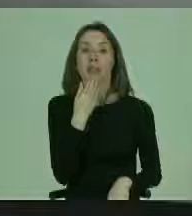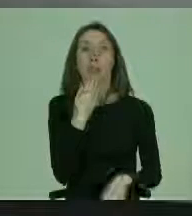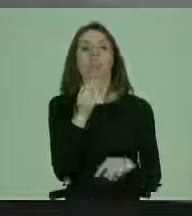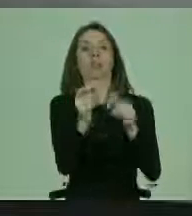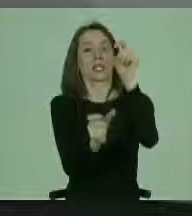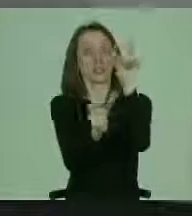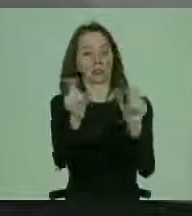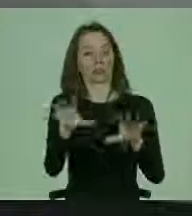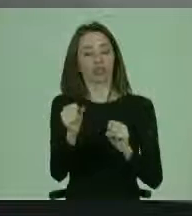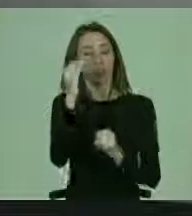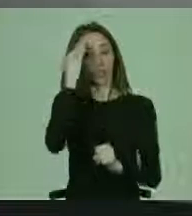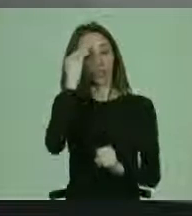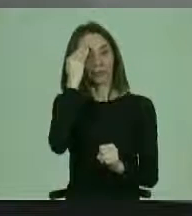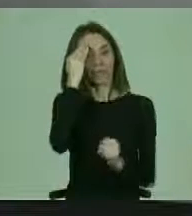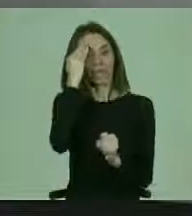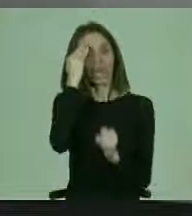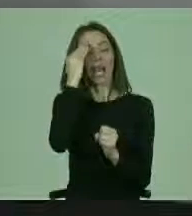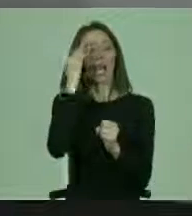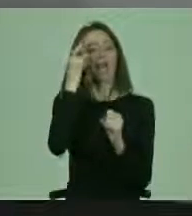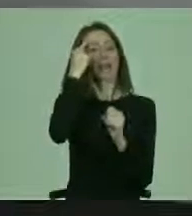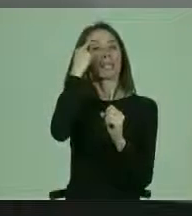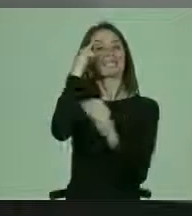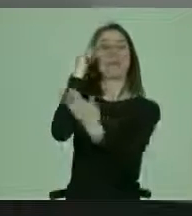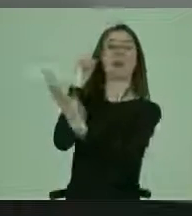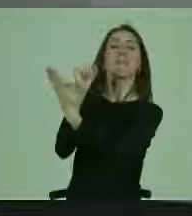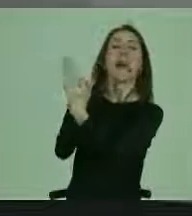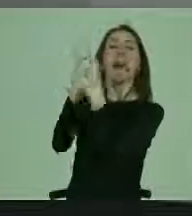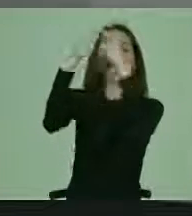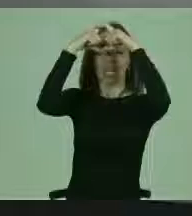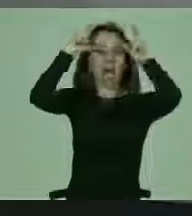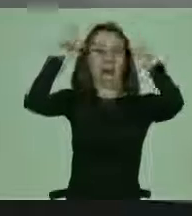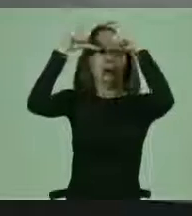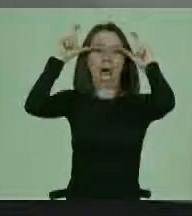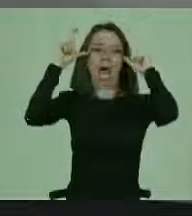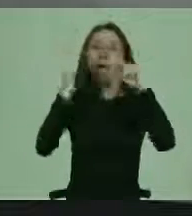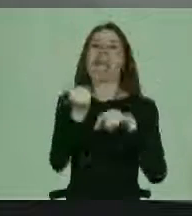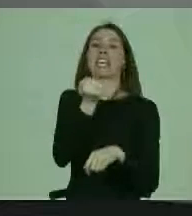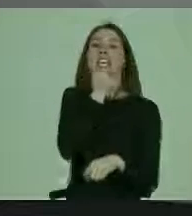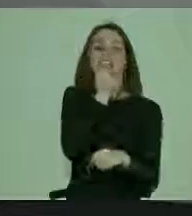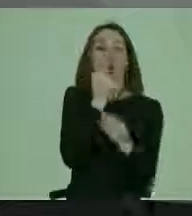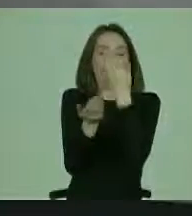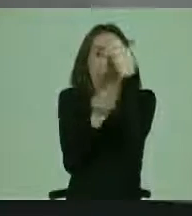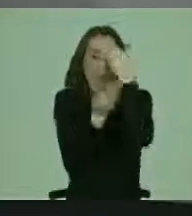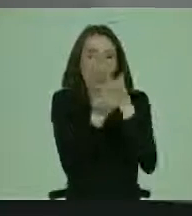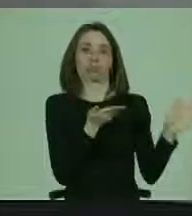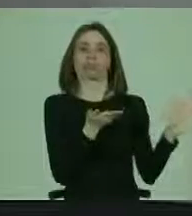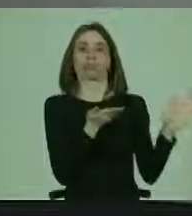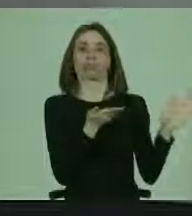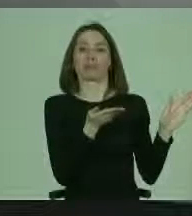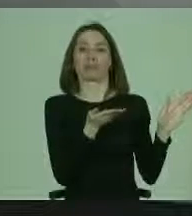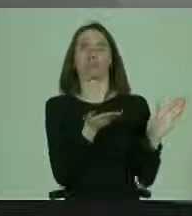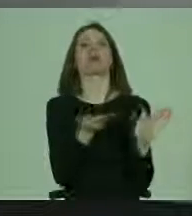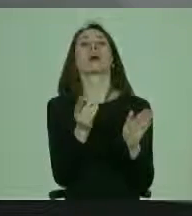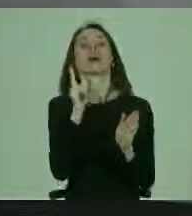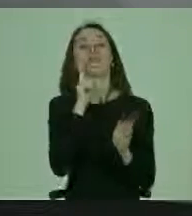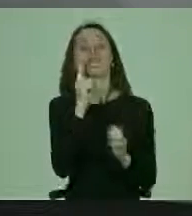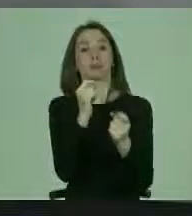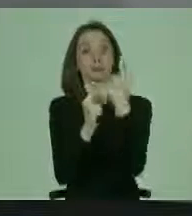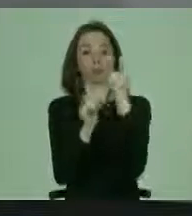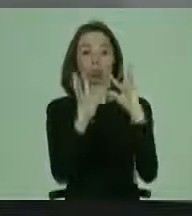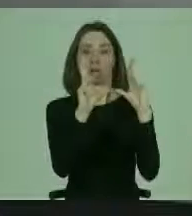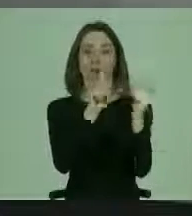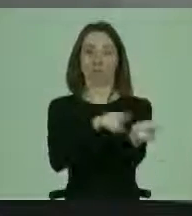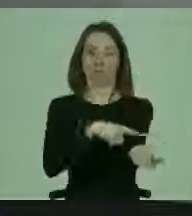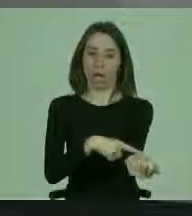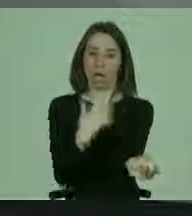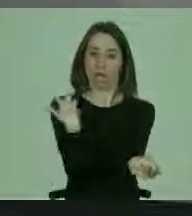de conciencia, en la eliminación de estos estereotipos equivocados. ¿Y dónde está el rol acá? Parte en la familia,